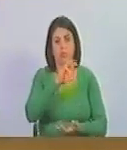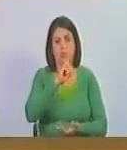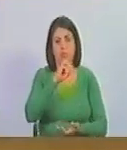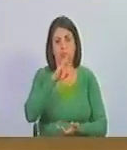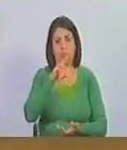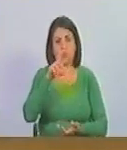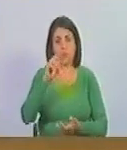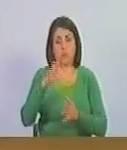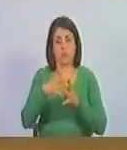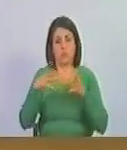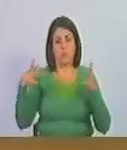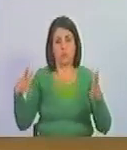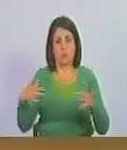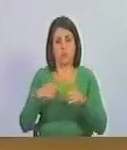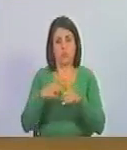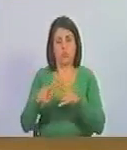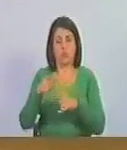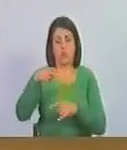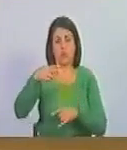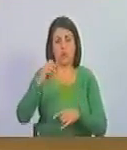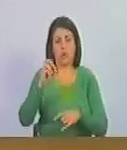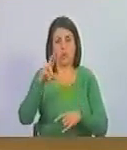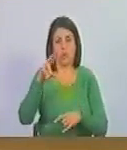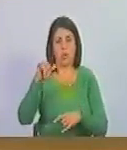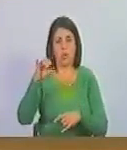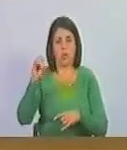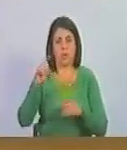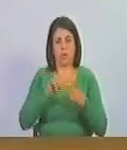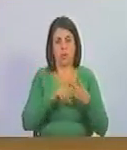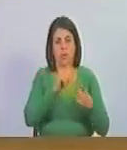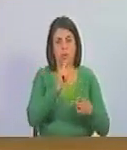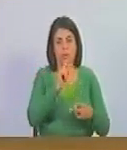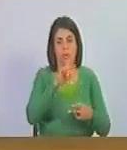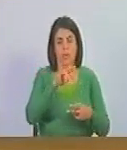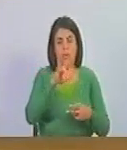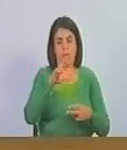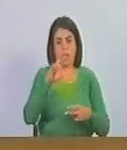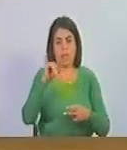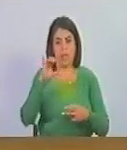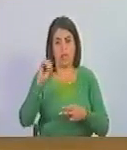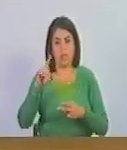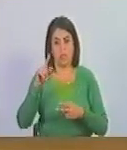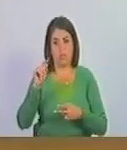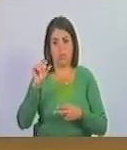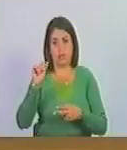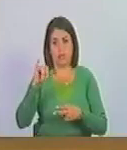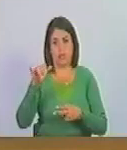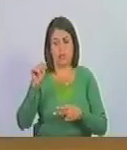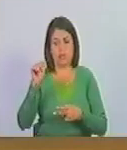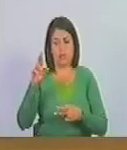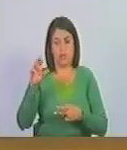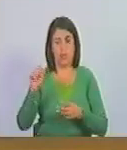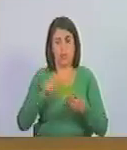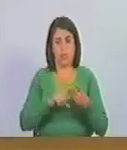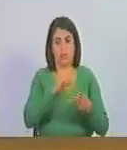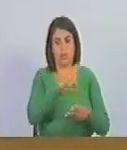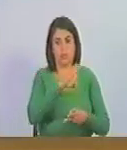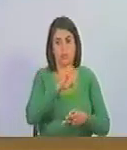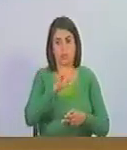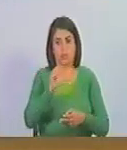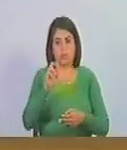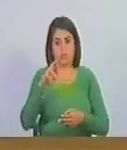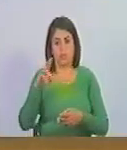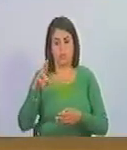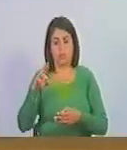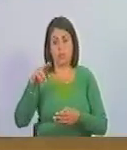de los Gracos y de los Horacios, de Diverio y de Trajano, de César y de Bruto, de Augusto y de